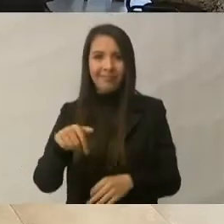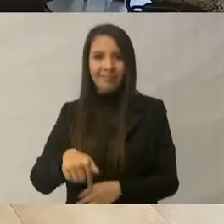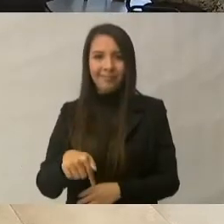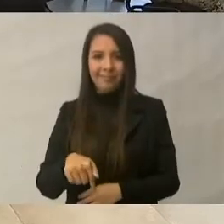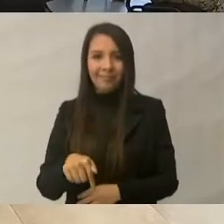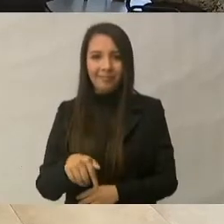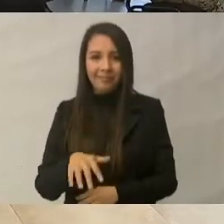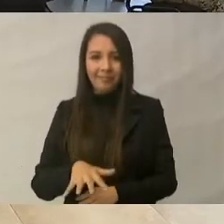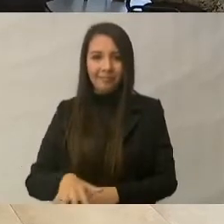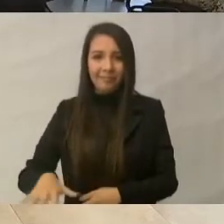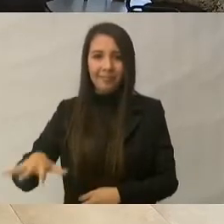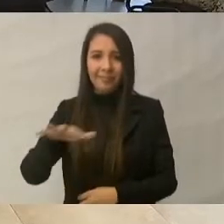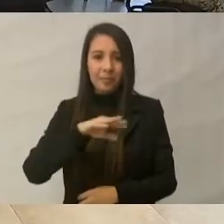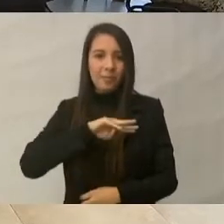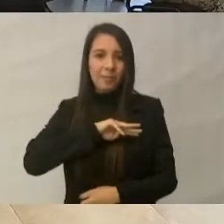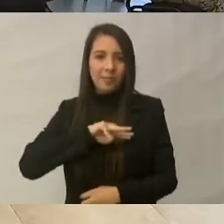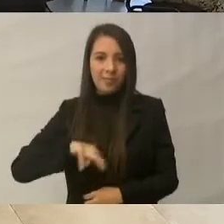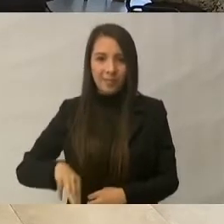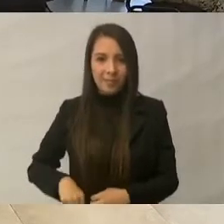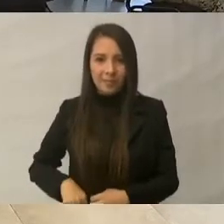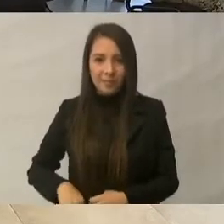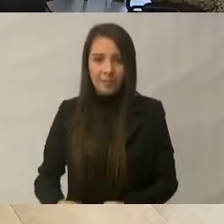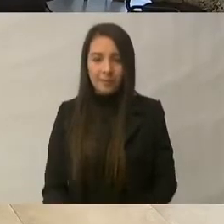municipio